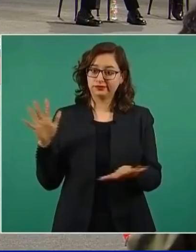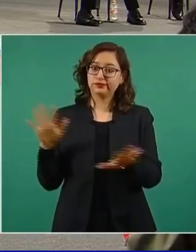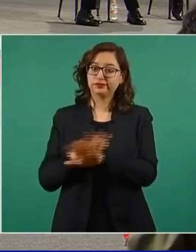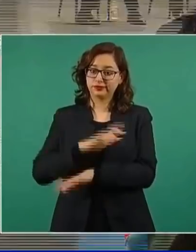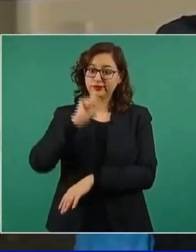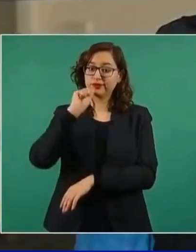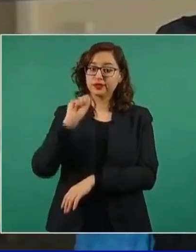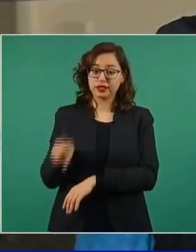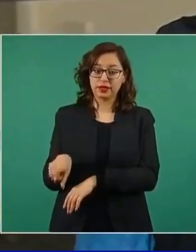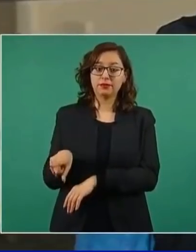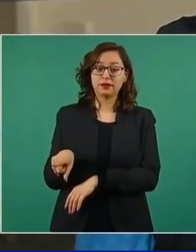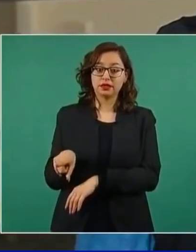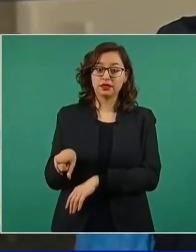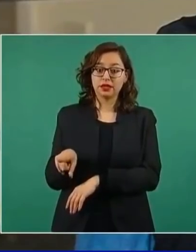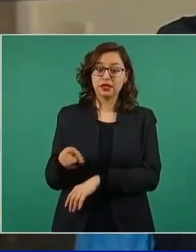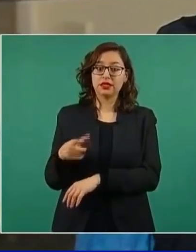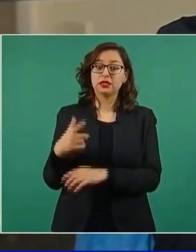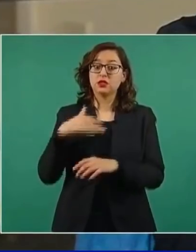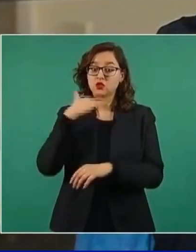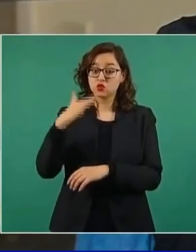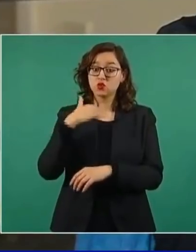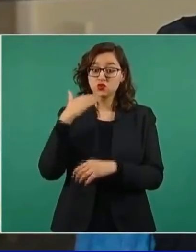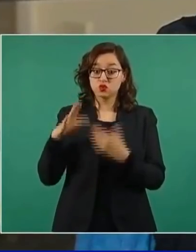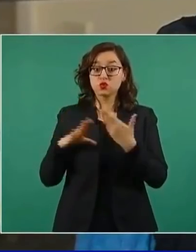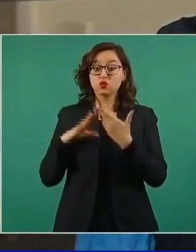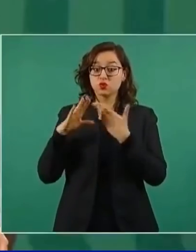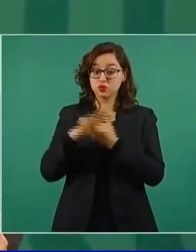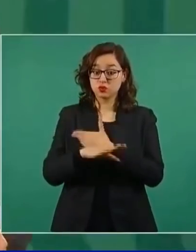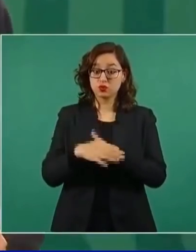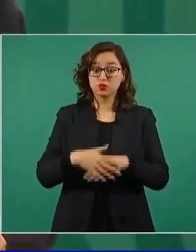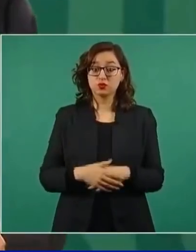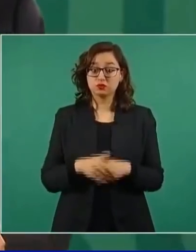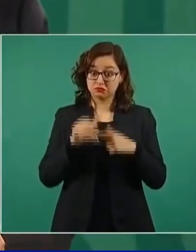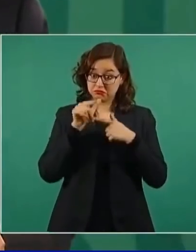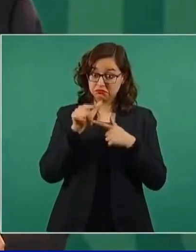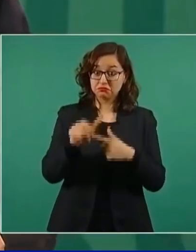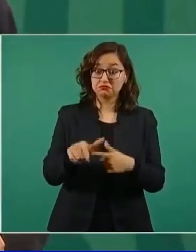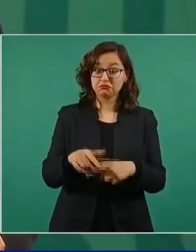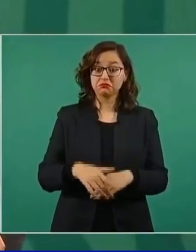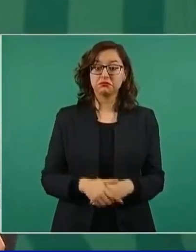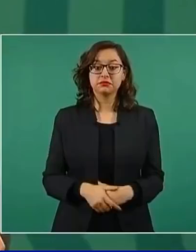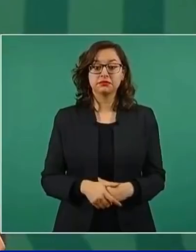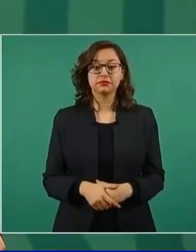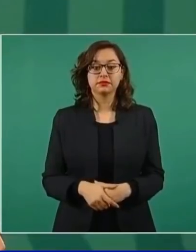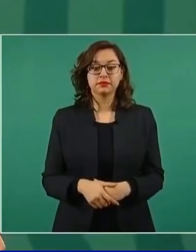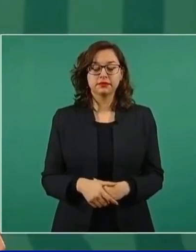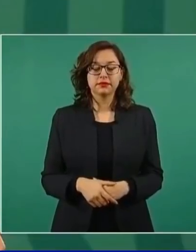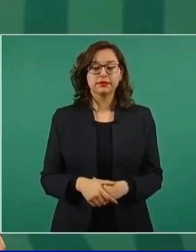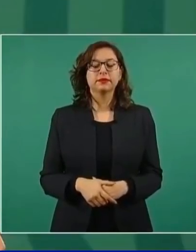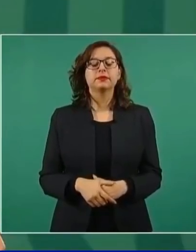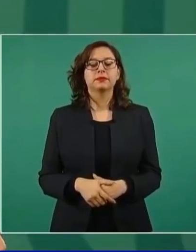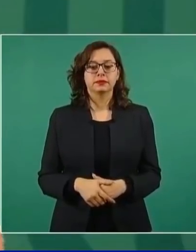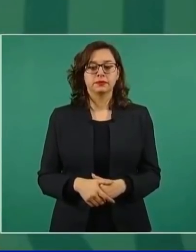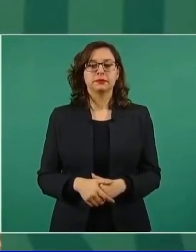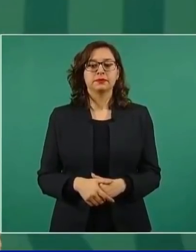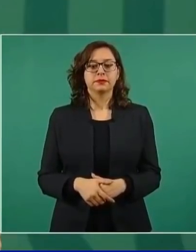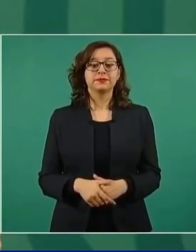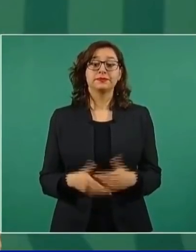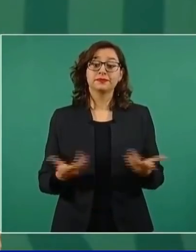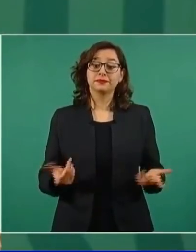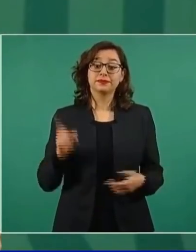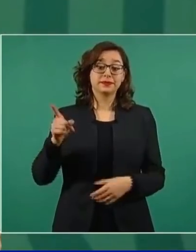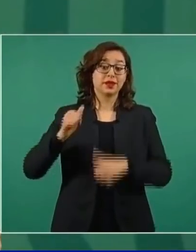Poder Judicial, aparte del combate a la corrupción? Sí, mire, es un poder